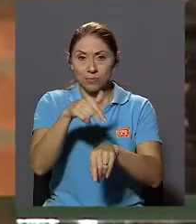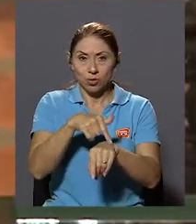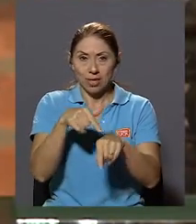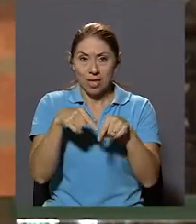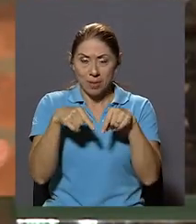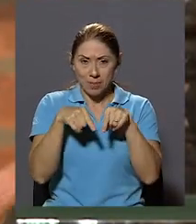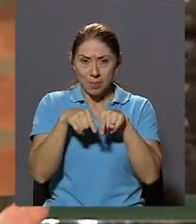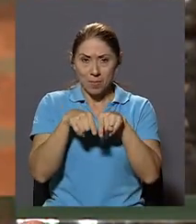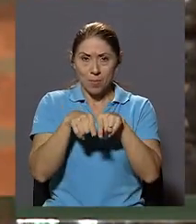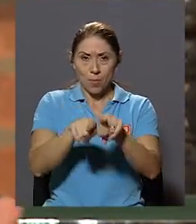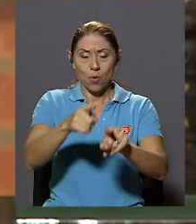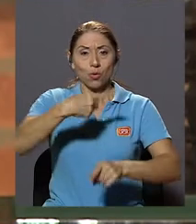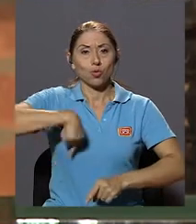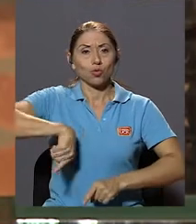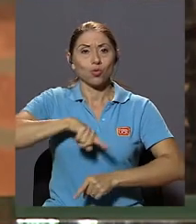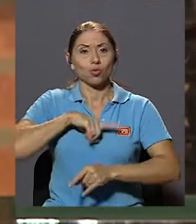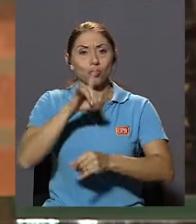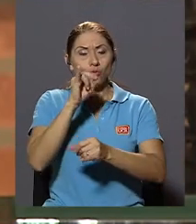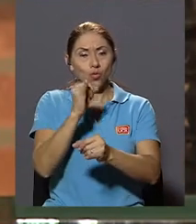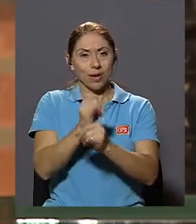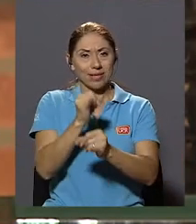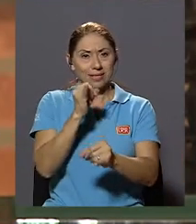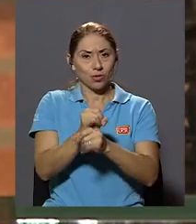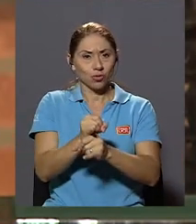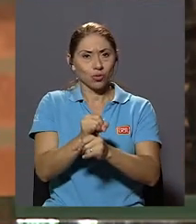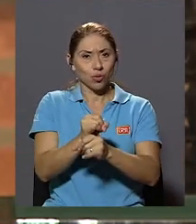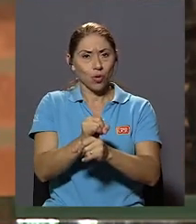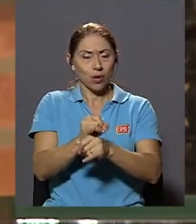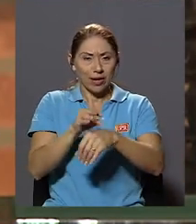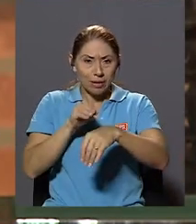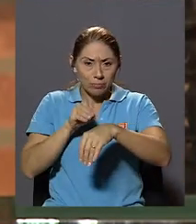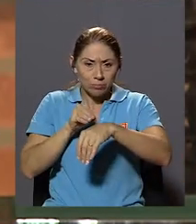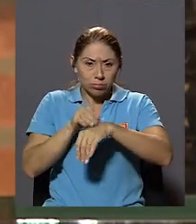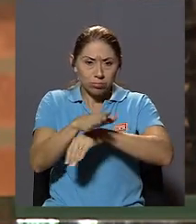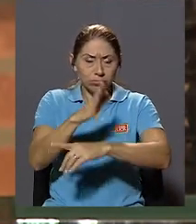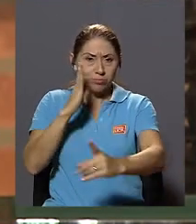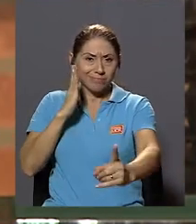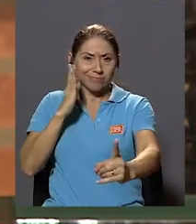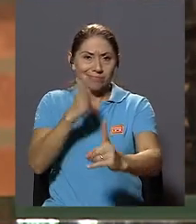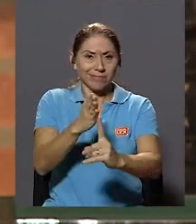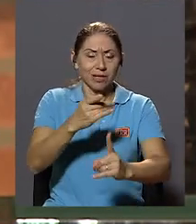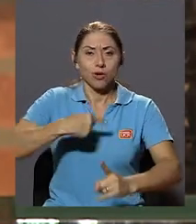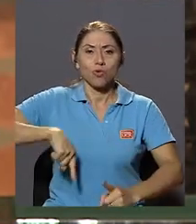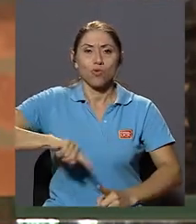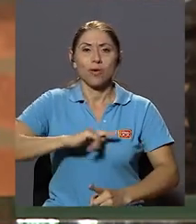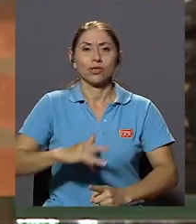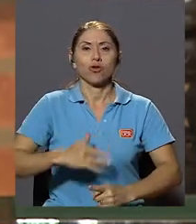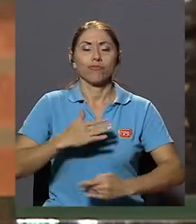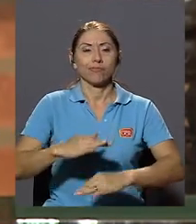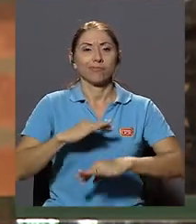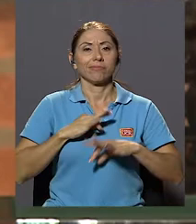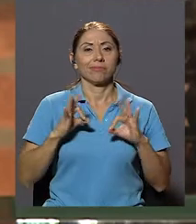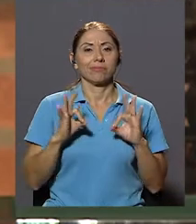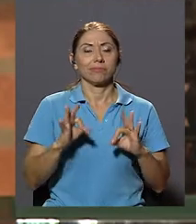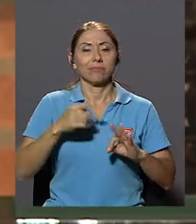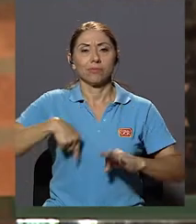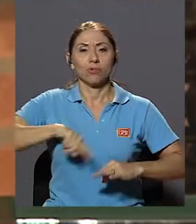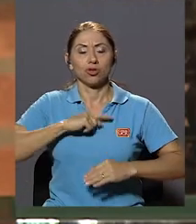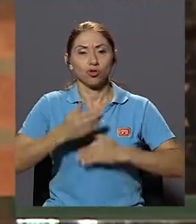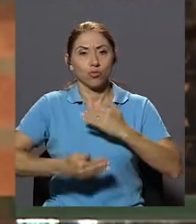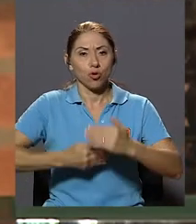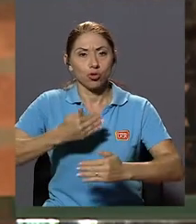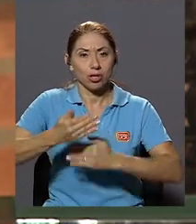Incidencia Directa Sobre Nuestro Bienestar Y sobre Nuestros